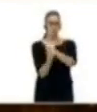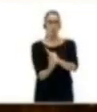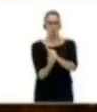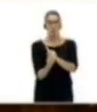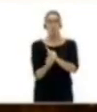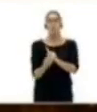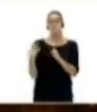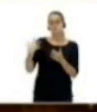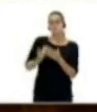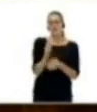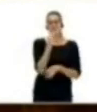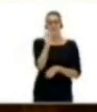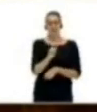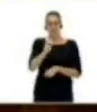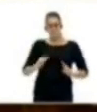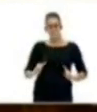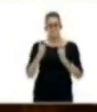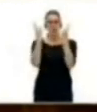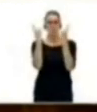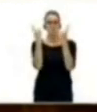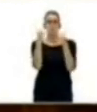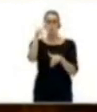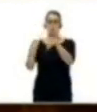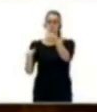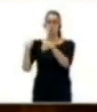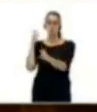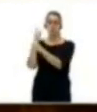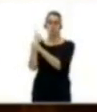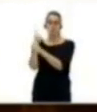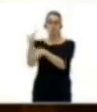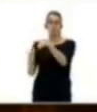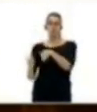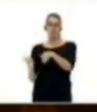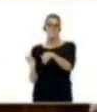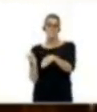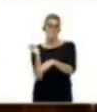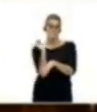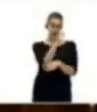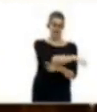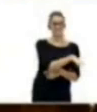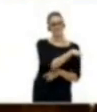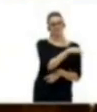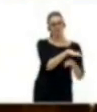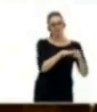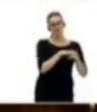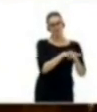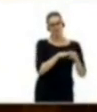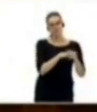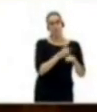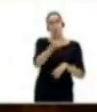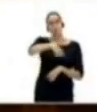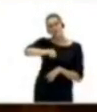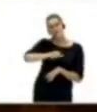en 30 años hay más votos en la oposición que en el gobierno. Ustedes representan a 346.000